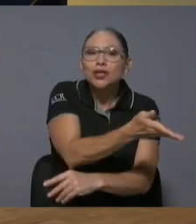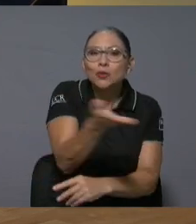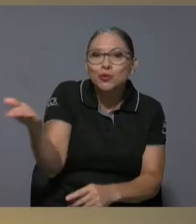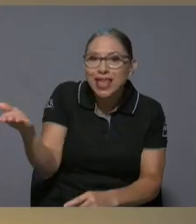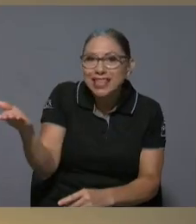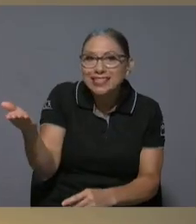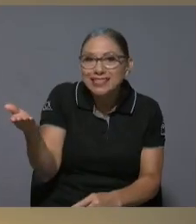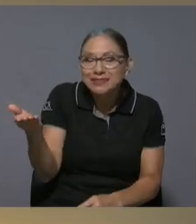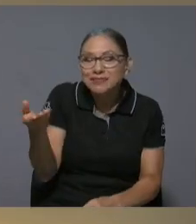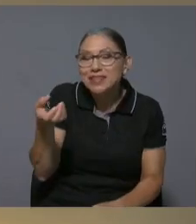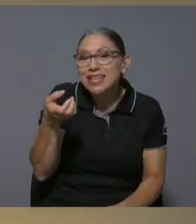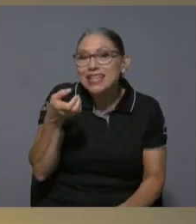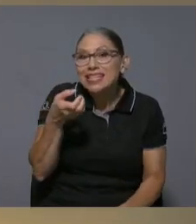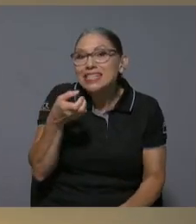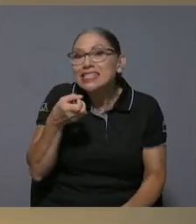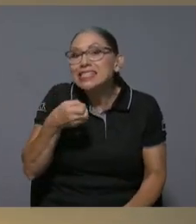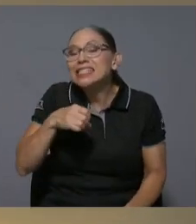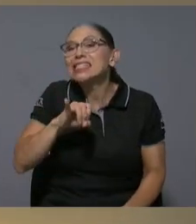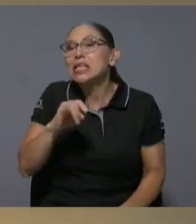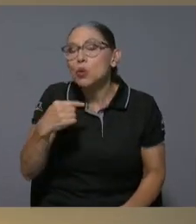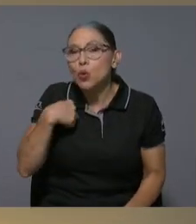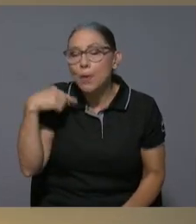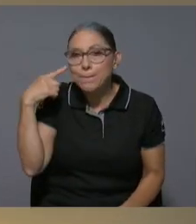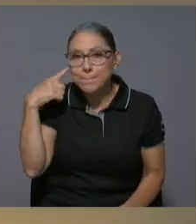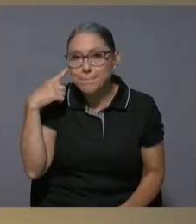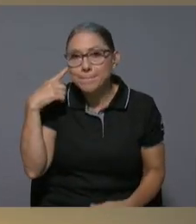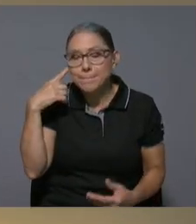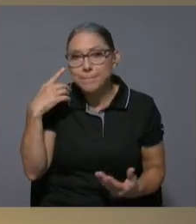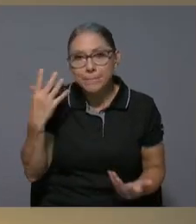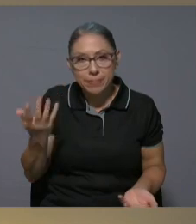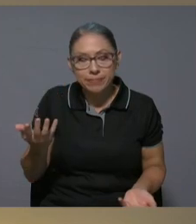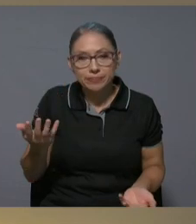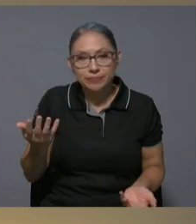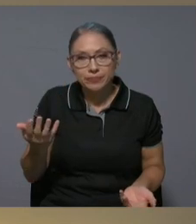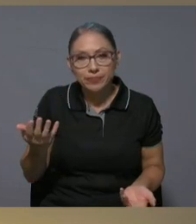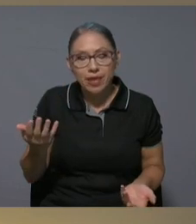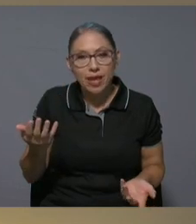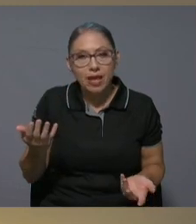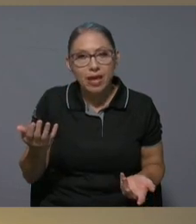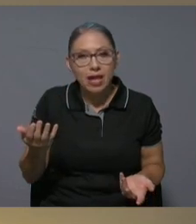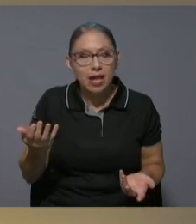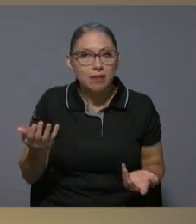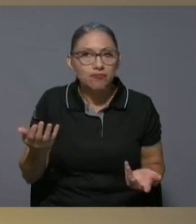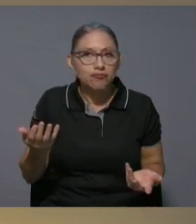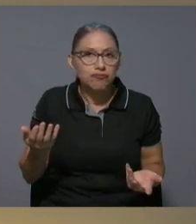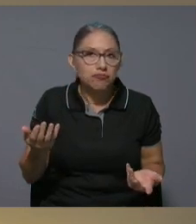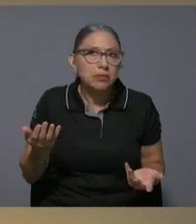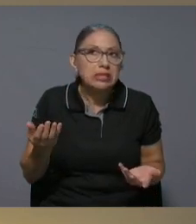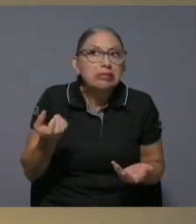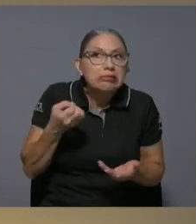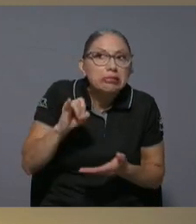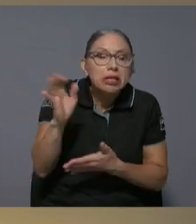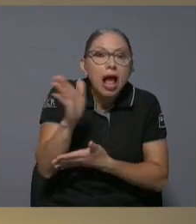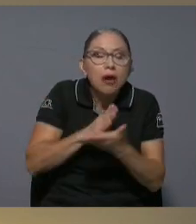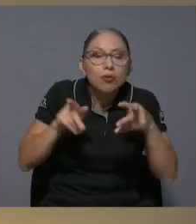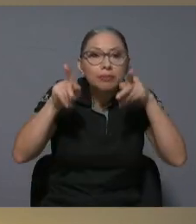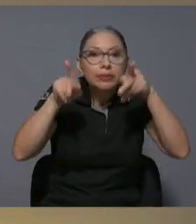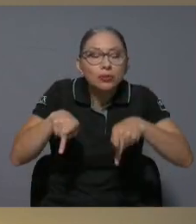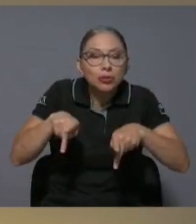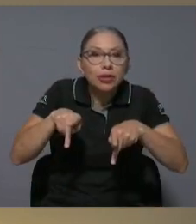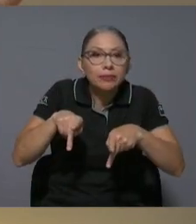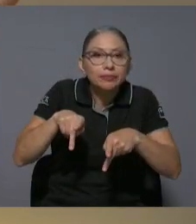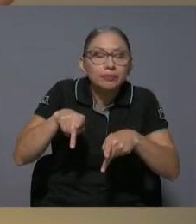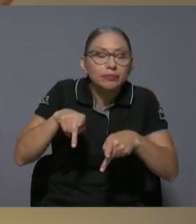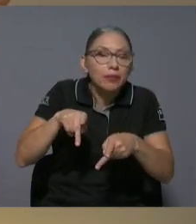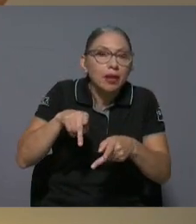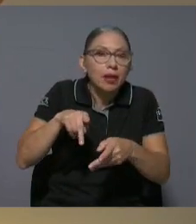uno piensa en si alguien va a pagar la jubilación de